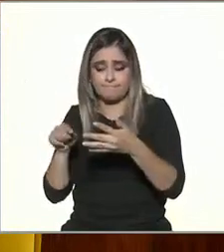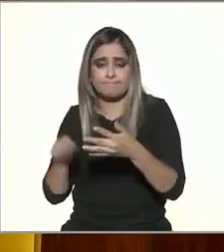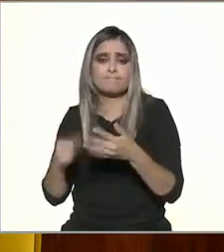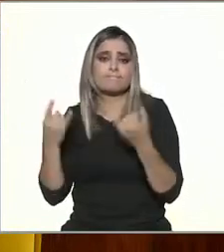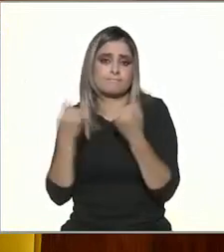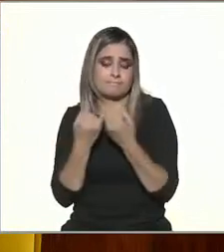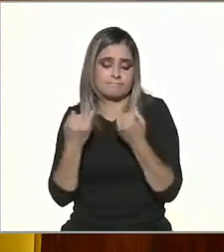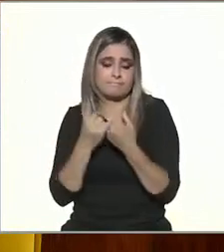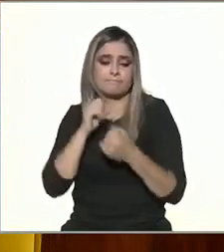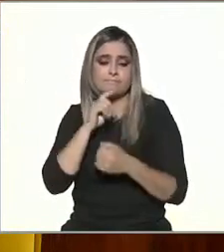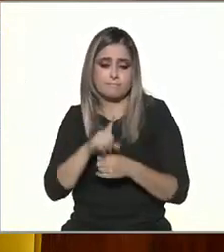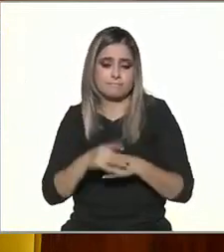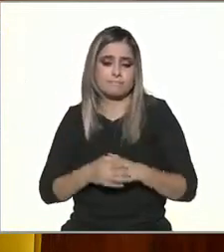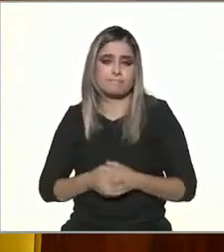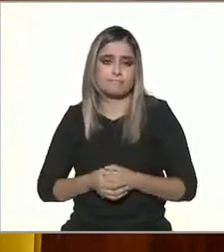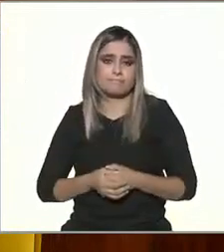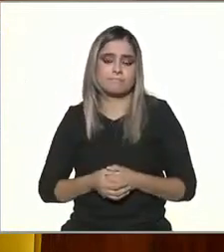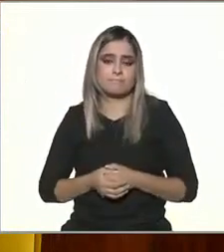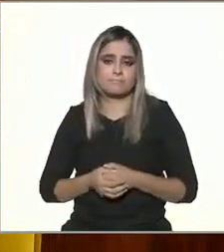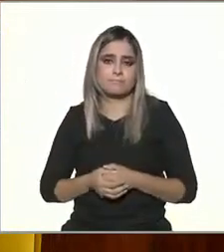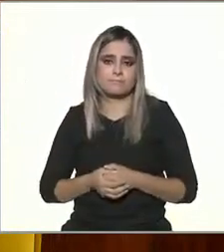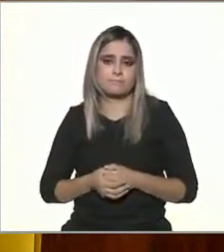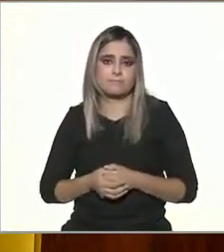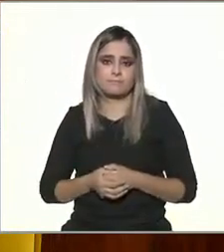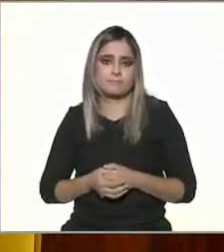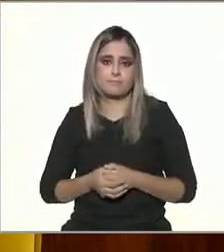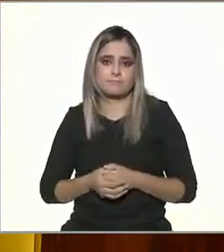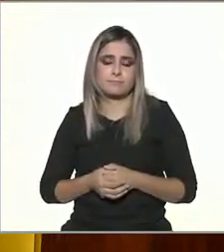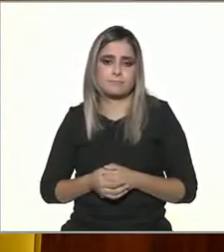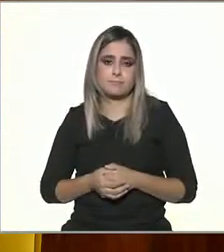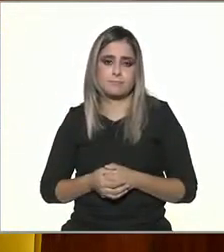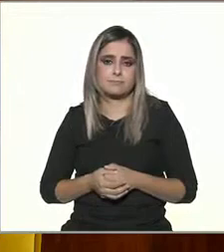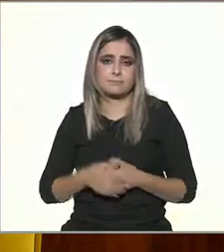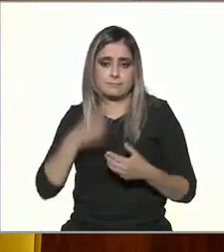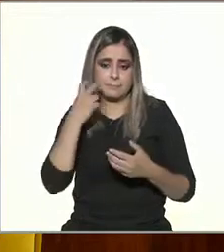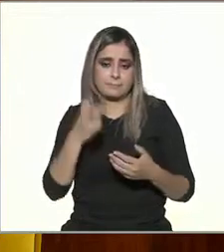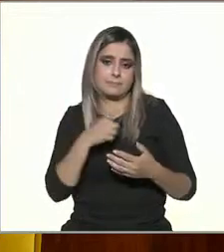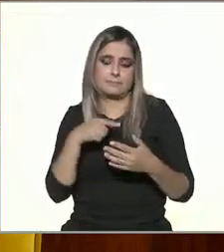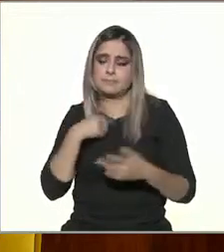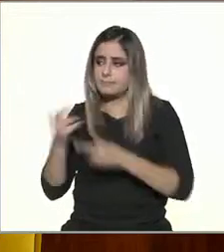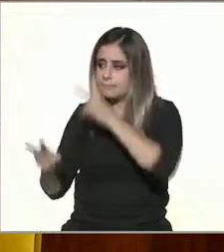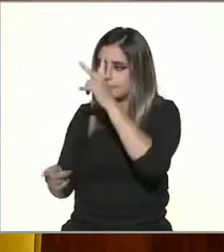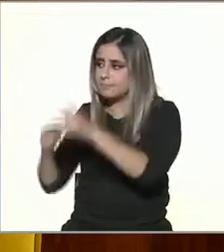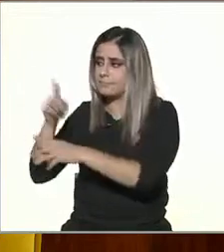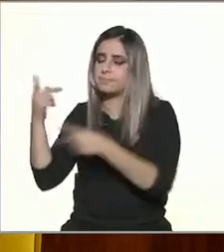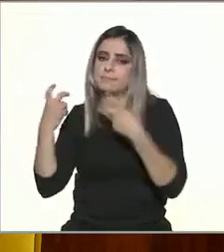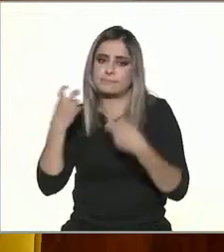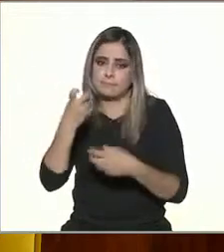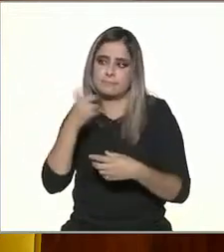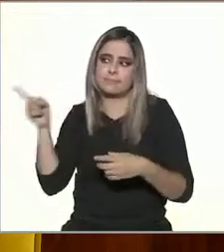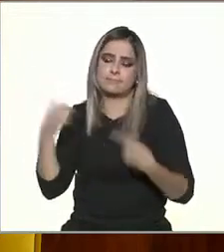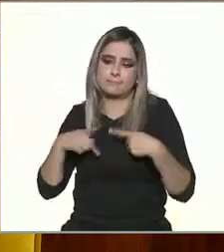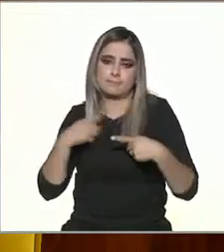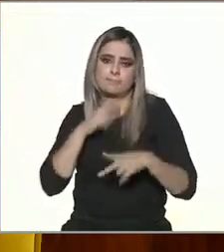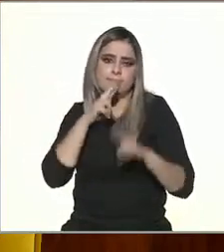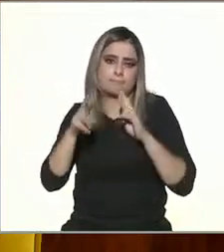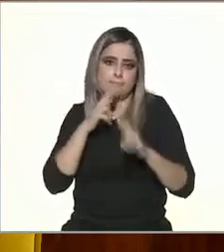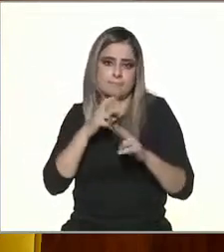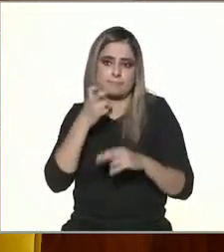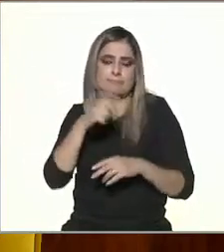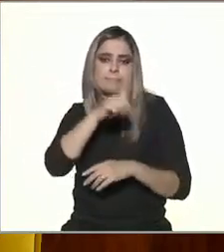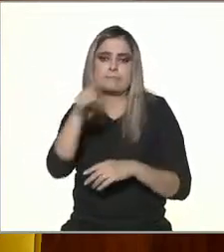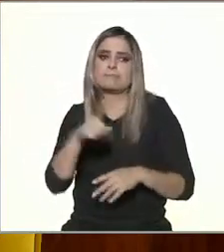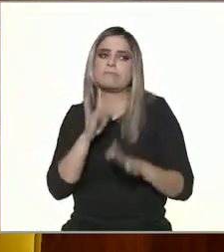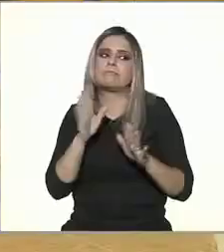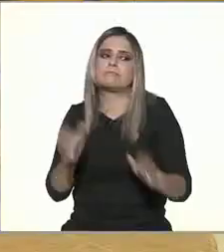económicas o de gobierno. Entonces, este tipo de encuestas, lo que nos permite es ir un poco dando